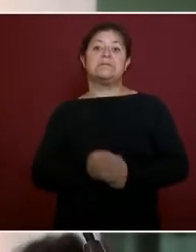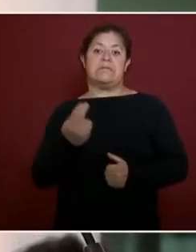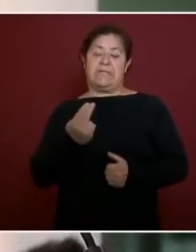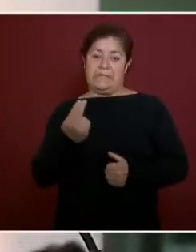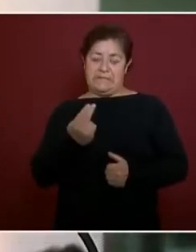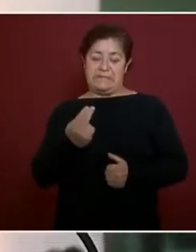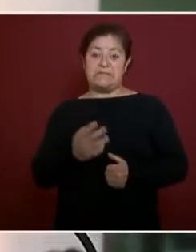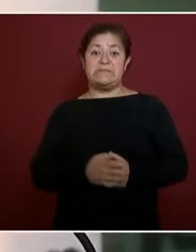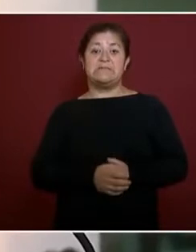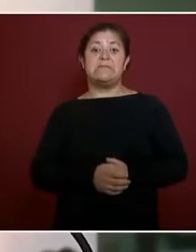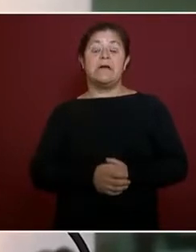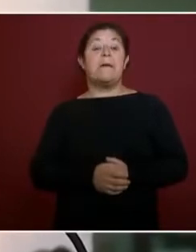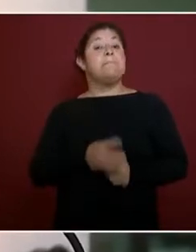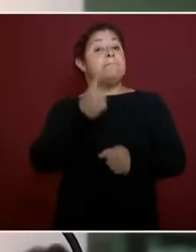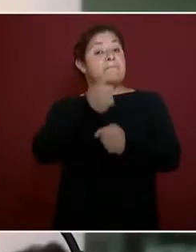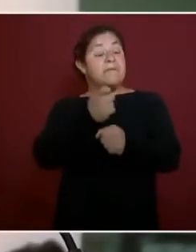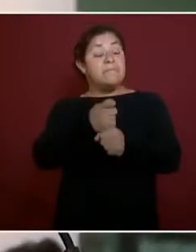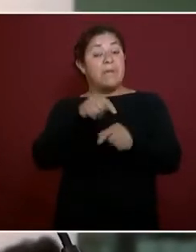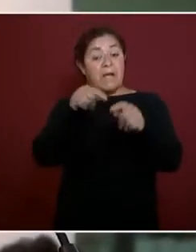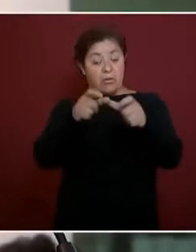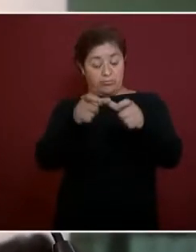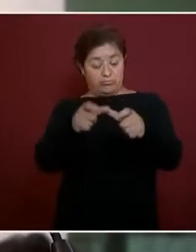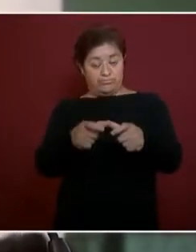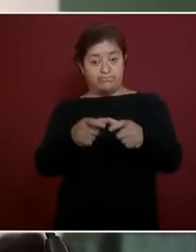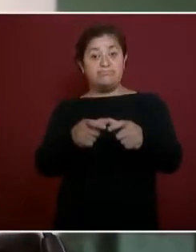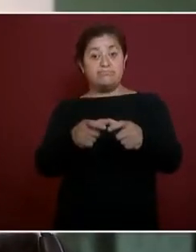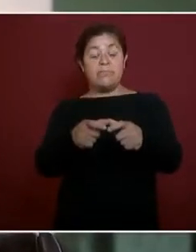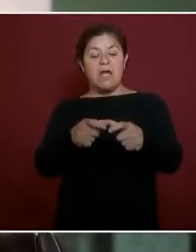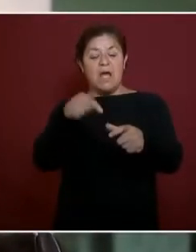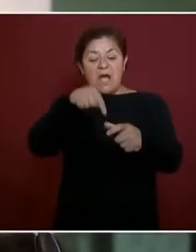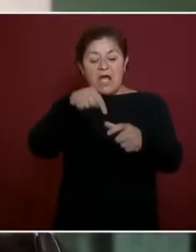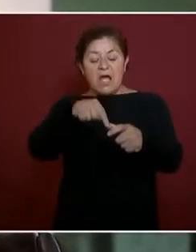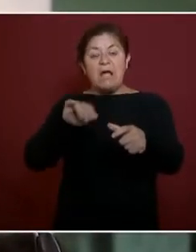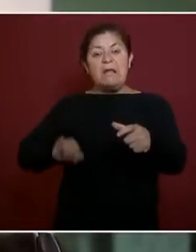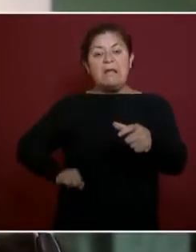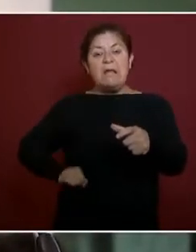delante el interés de los demás. Además,